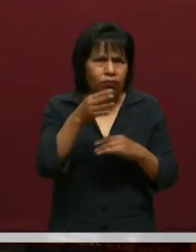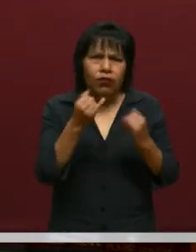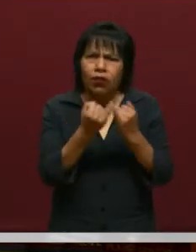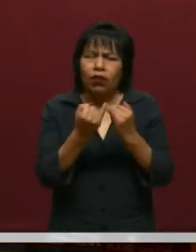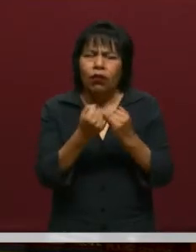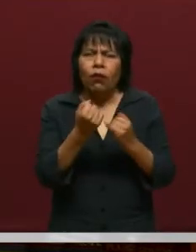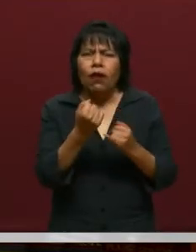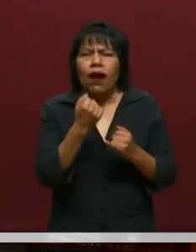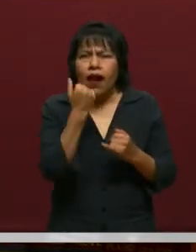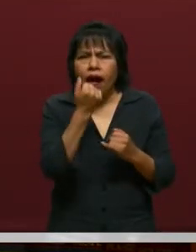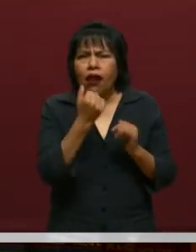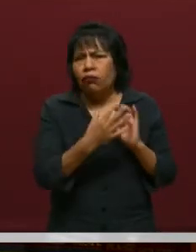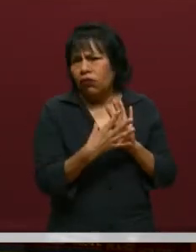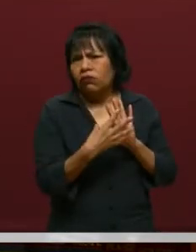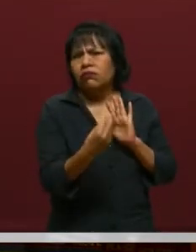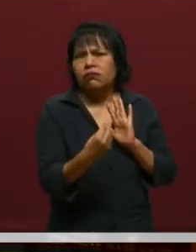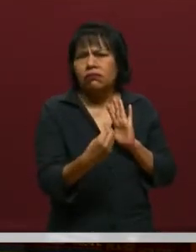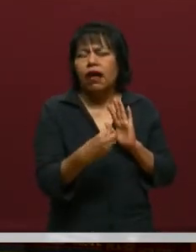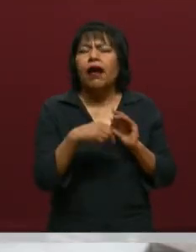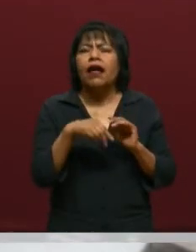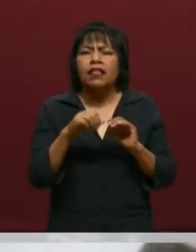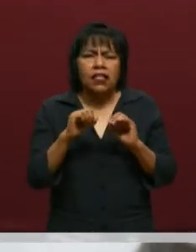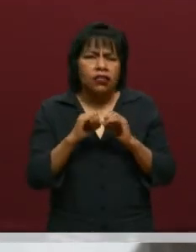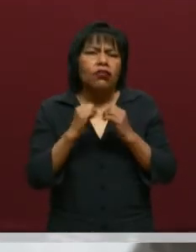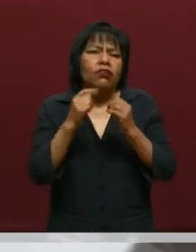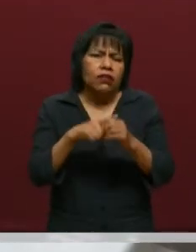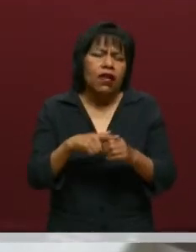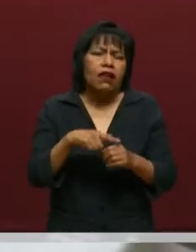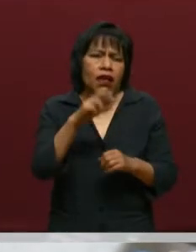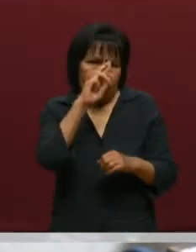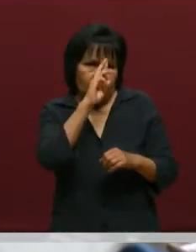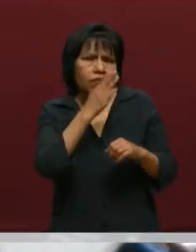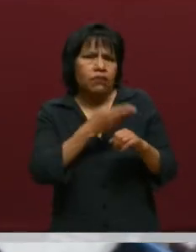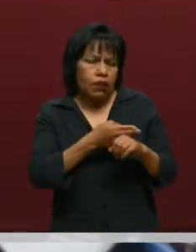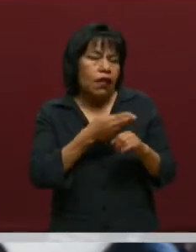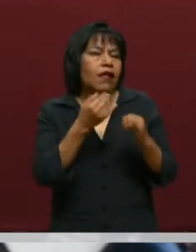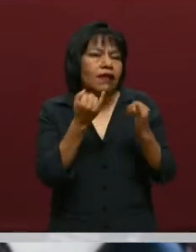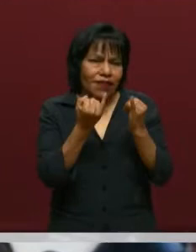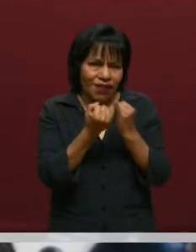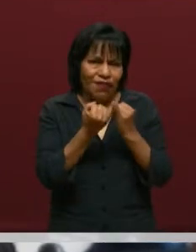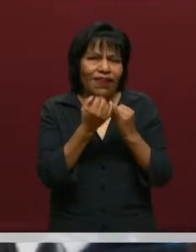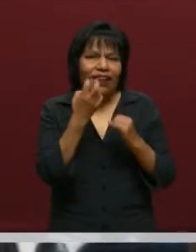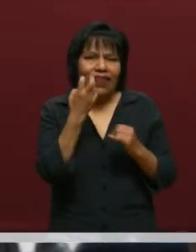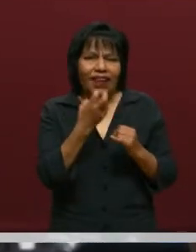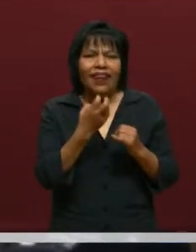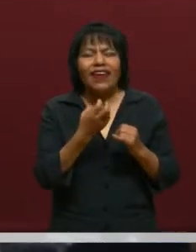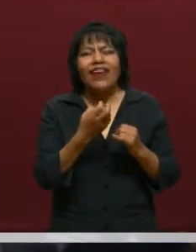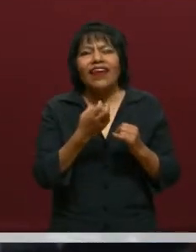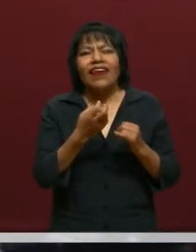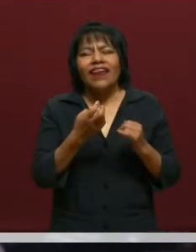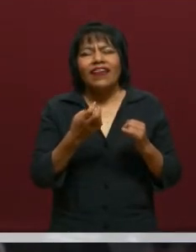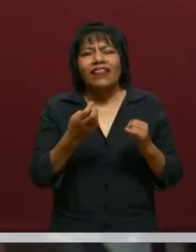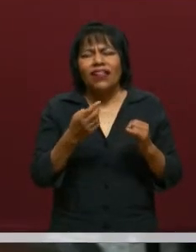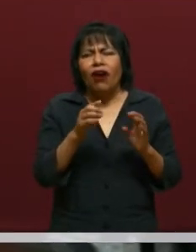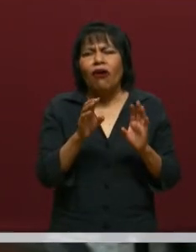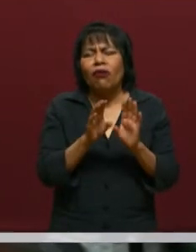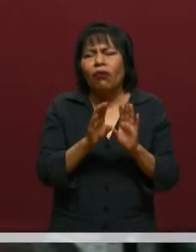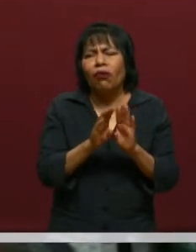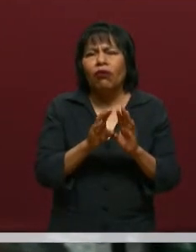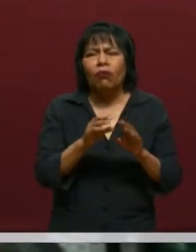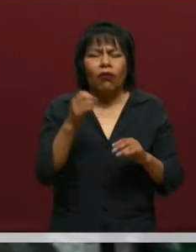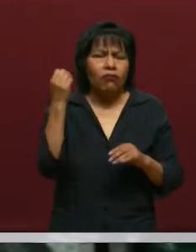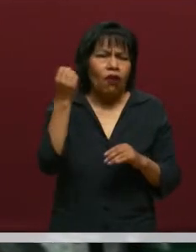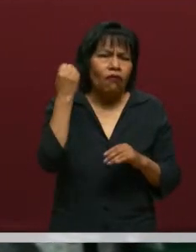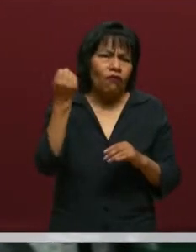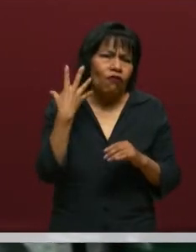sólidamente competentes, ¿verdad?, pero también socialmente responsables. Entonces, esta característica de este evento,